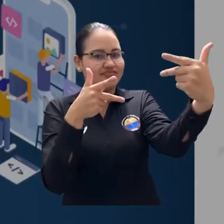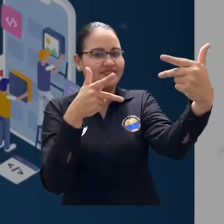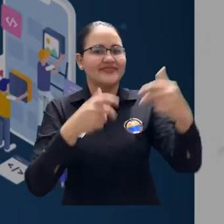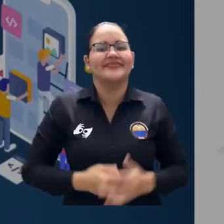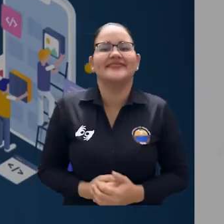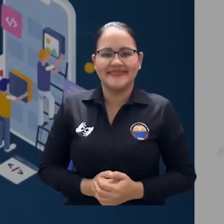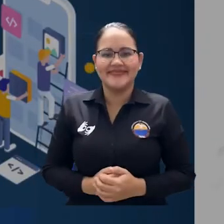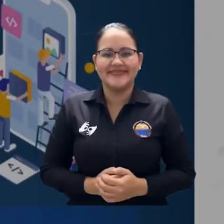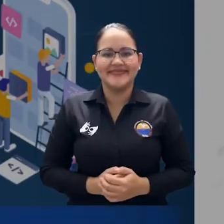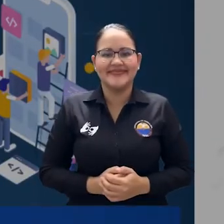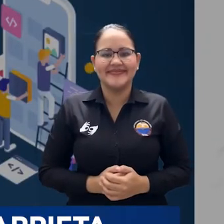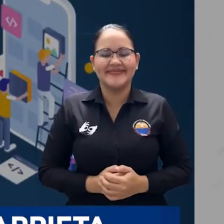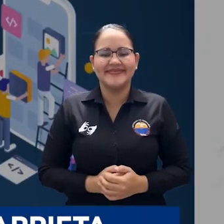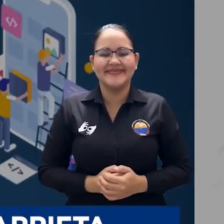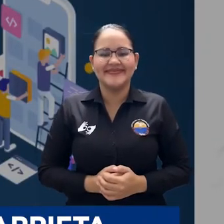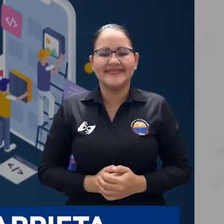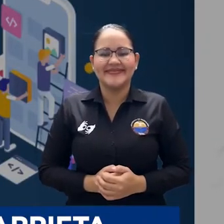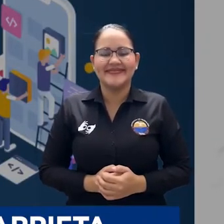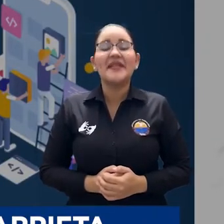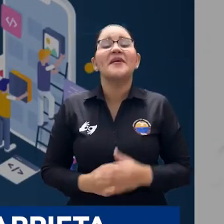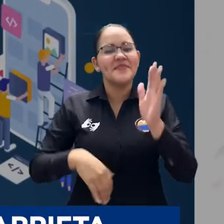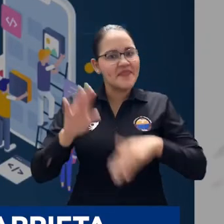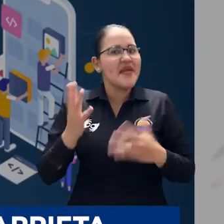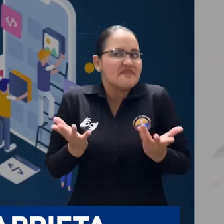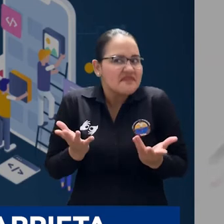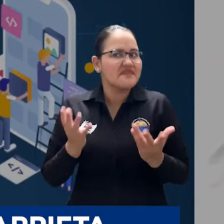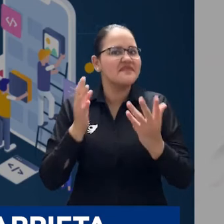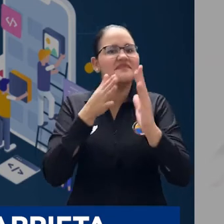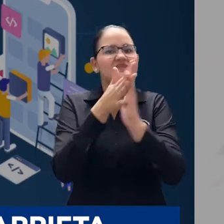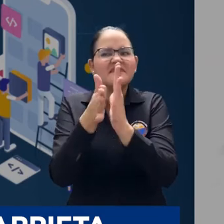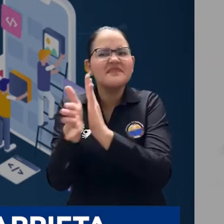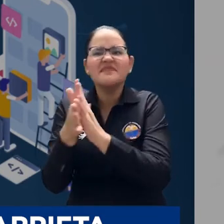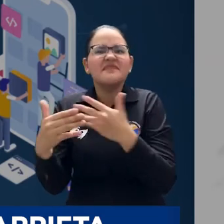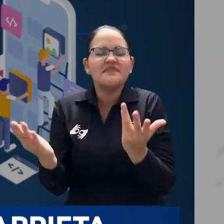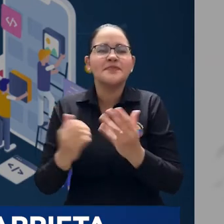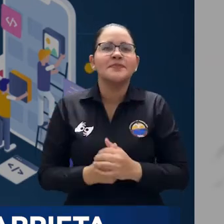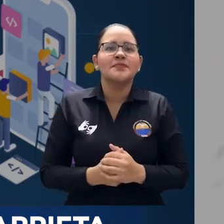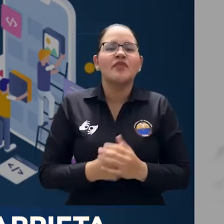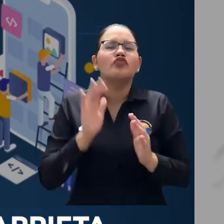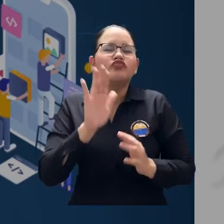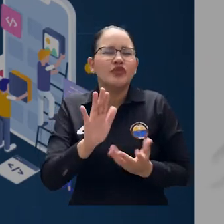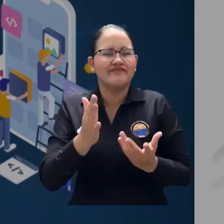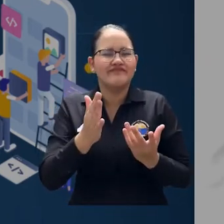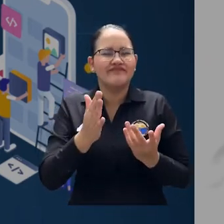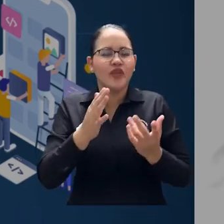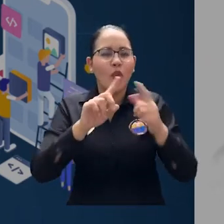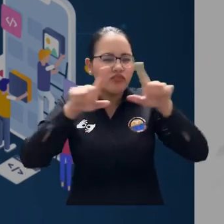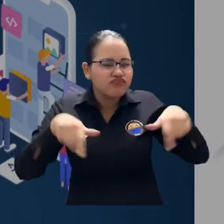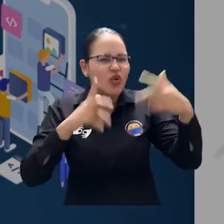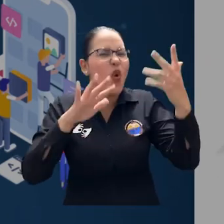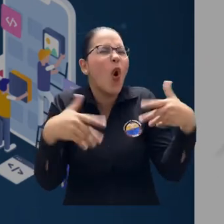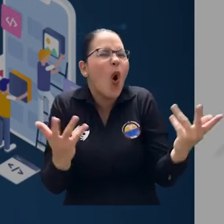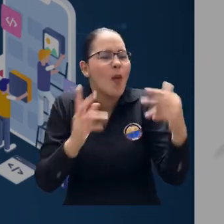Bueno, esta grabación es una muestra como global de los diferentes escenarios donde ha estado ocurriendo el taller